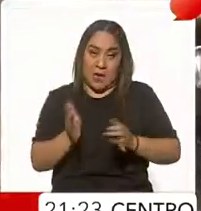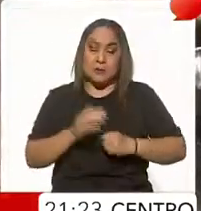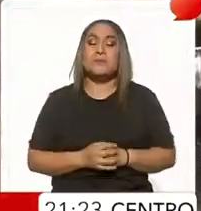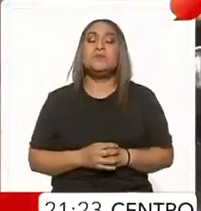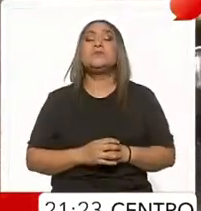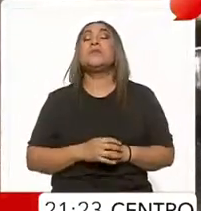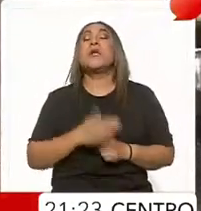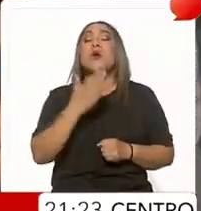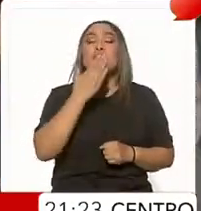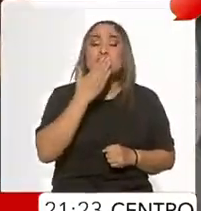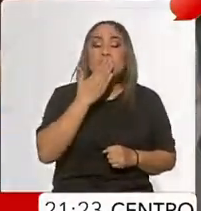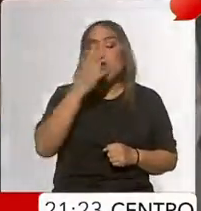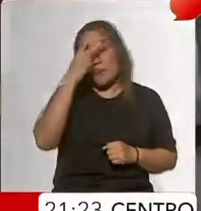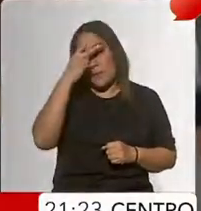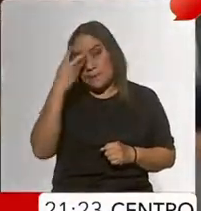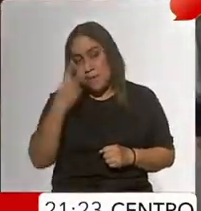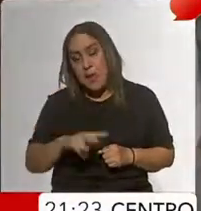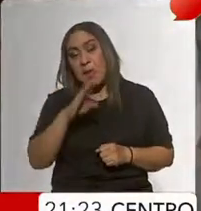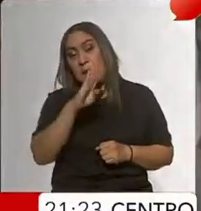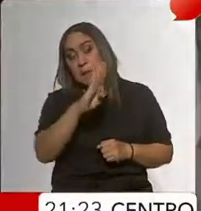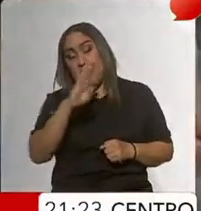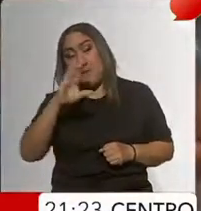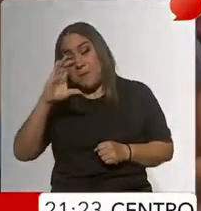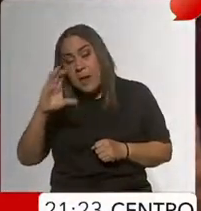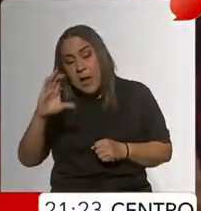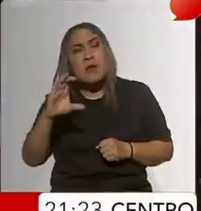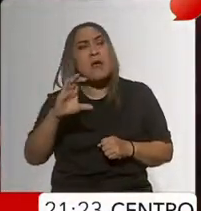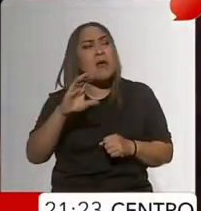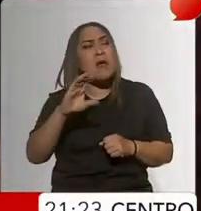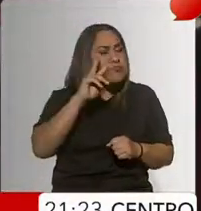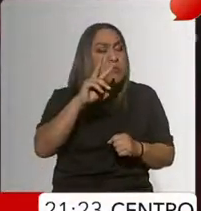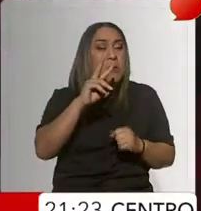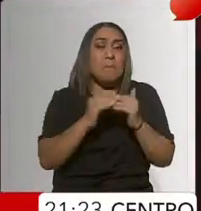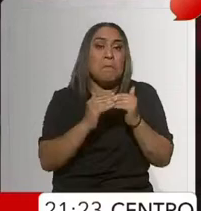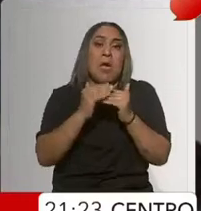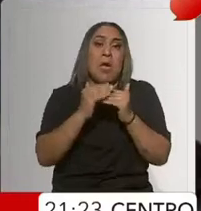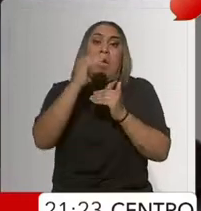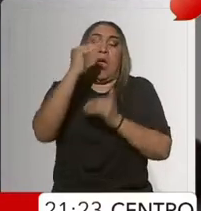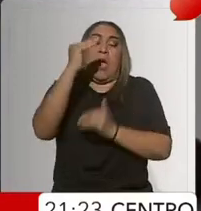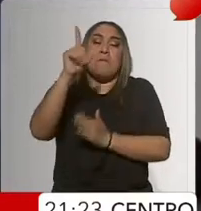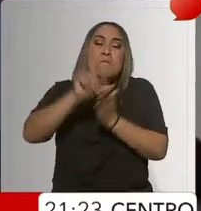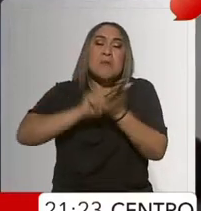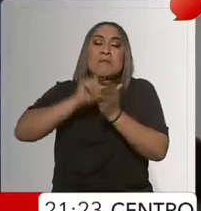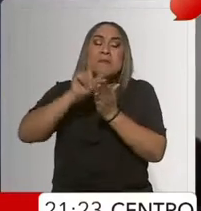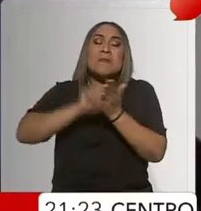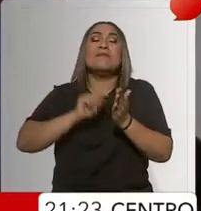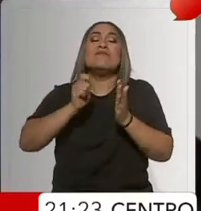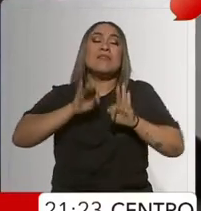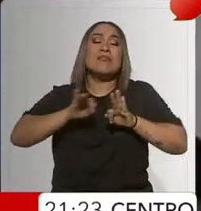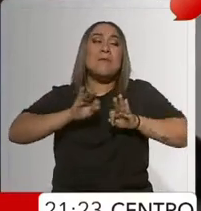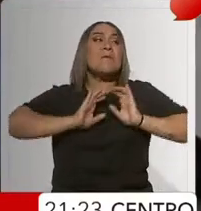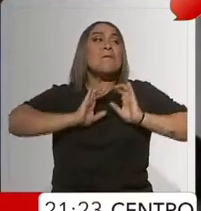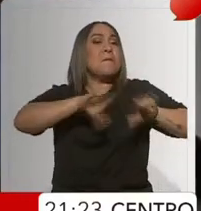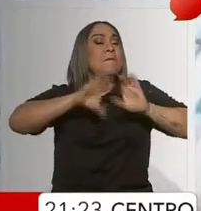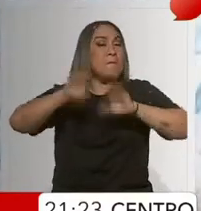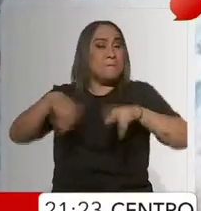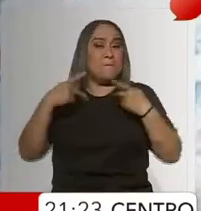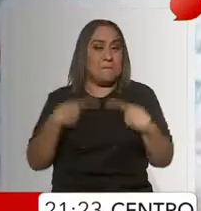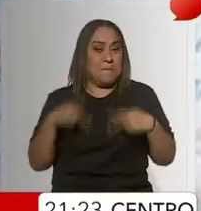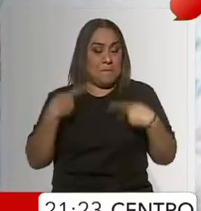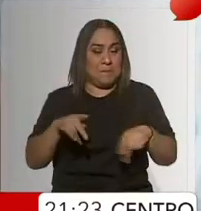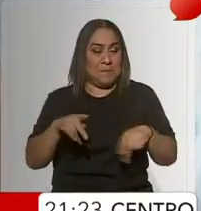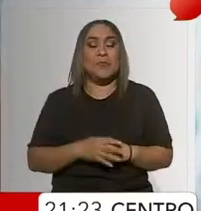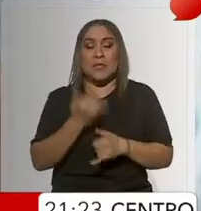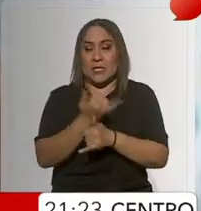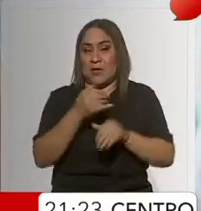estados de Sonora, México y Baja California registraron los mayores incrementos mensuales en el número de puestos de trabajo. Con